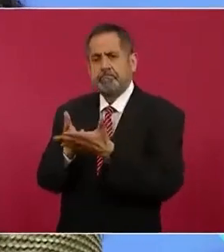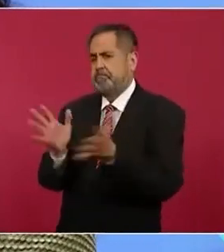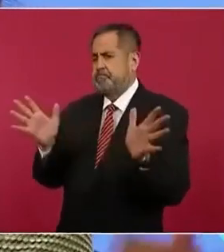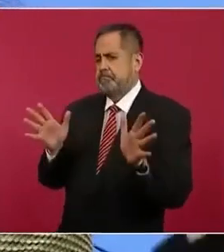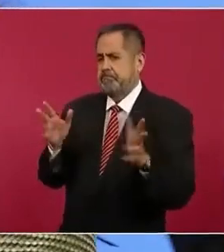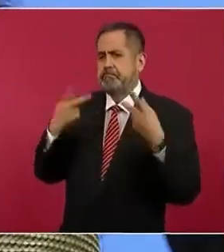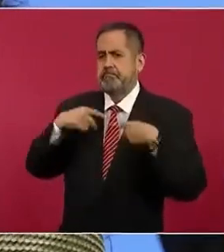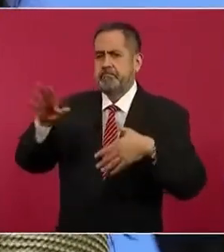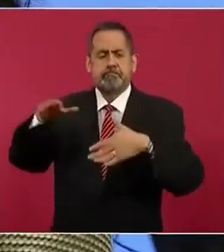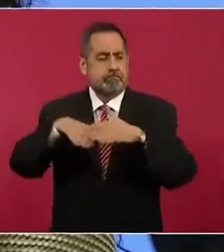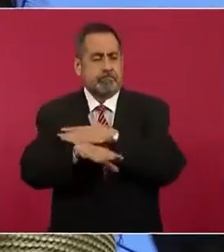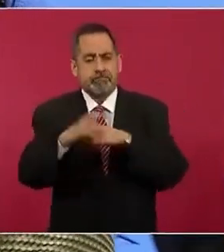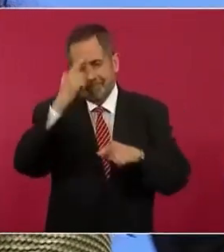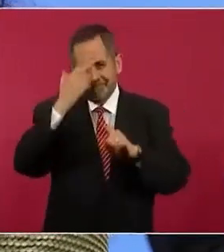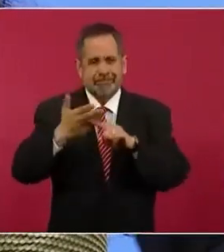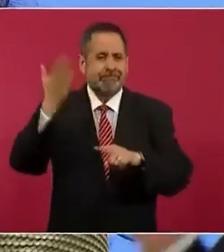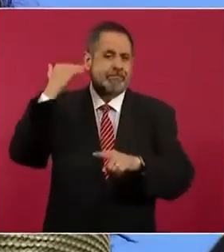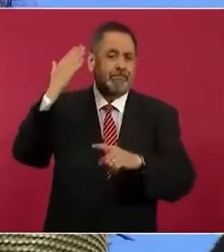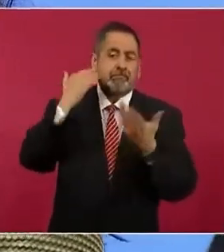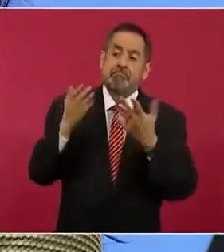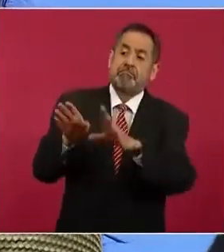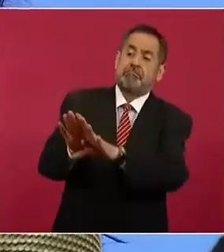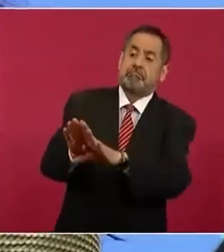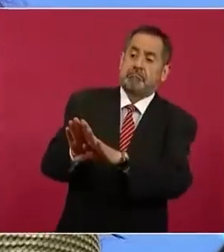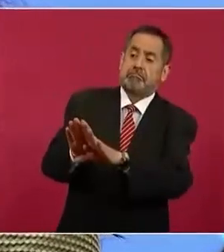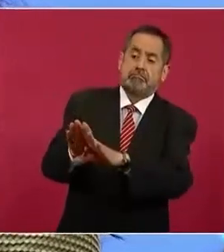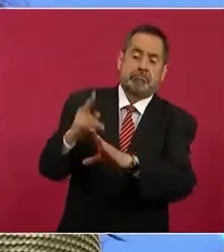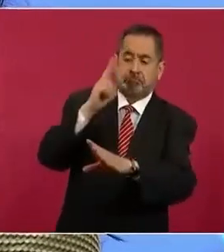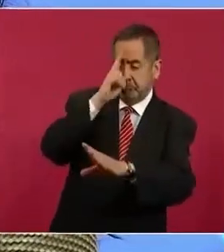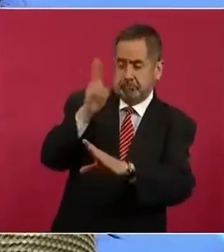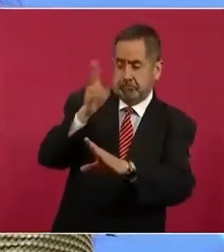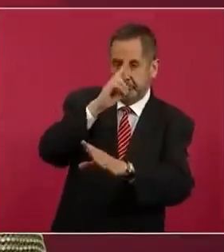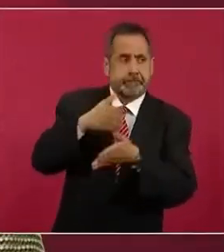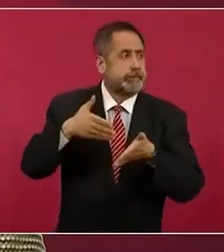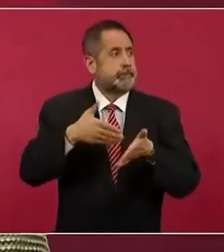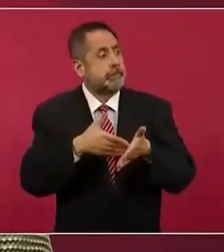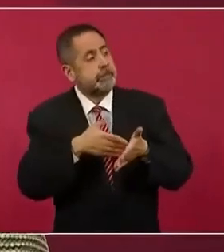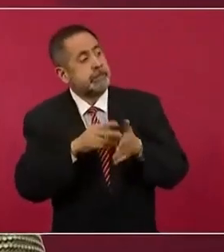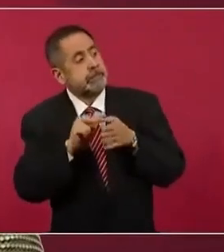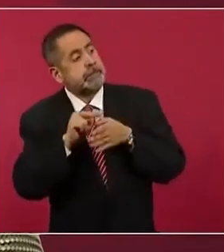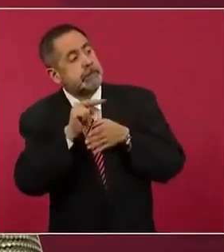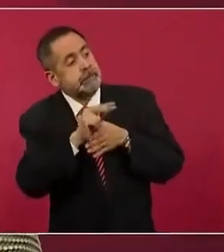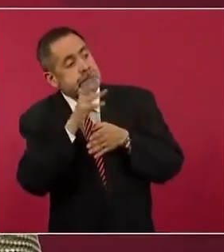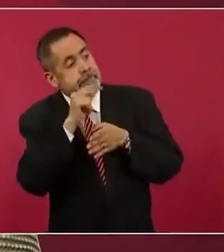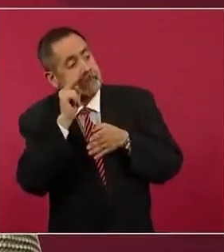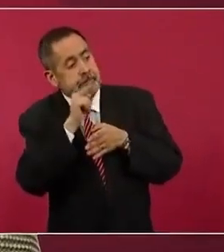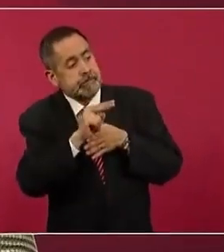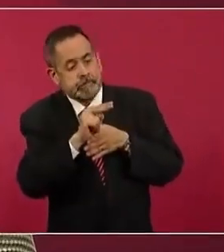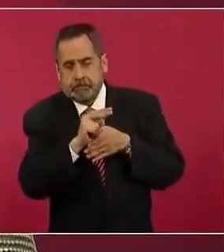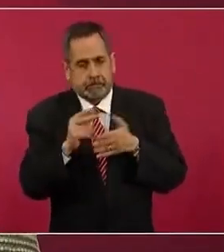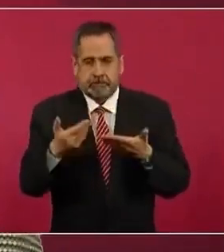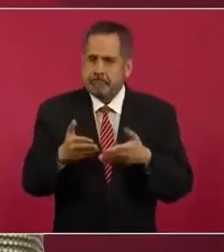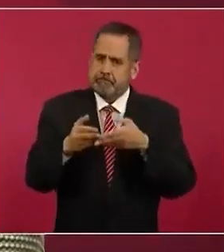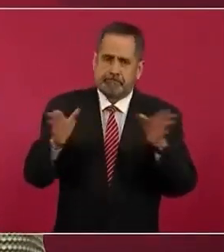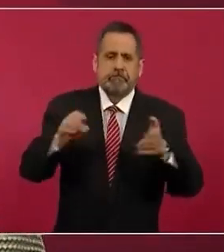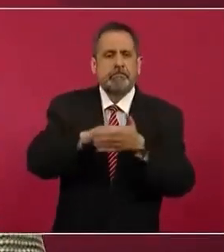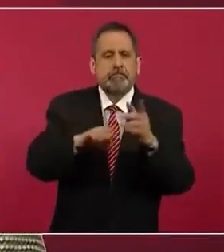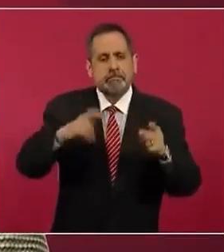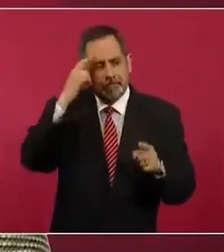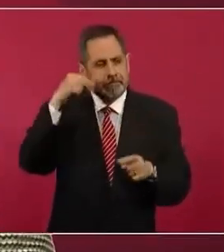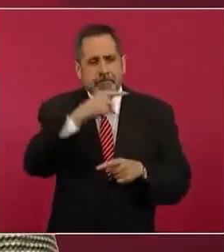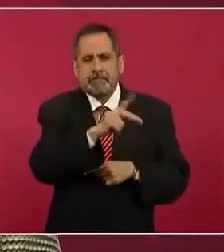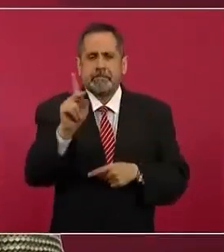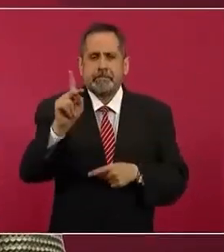espacios prohibidos, los espacios donde no teníamos posibilidad de acceder por distintas razones, como los pinos o el campo